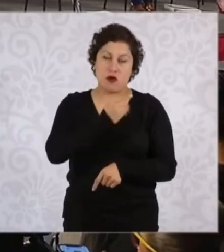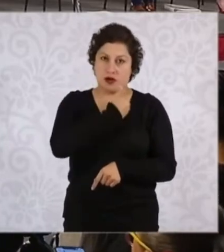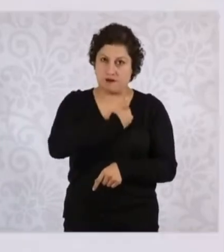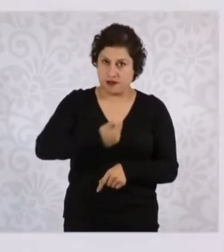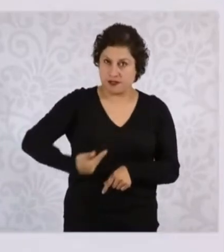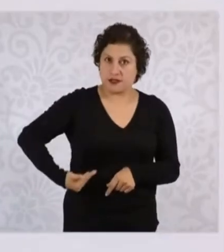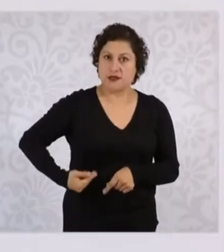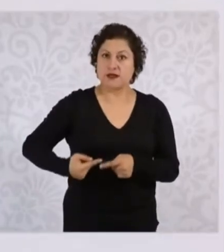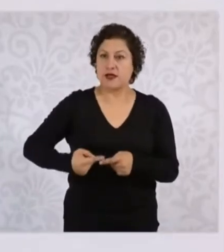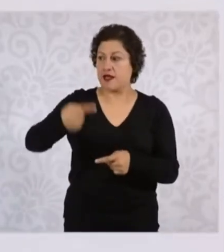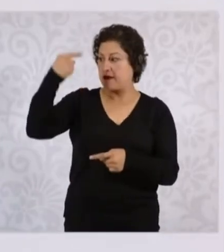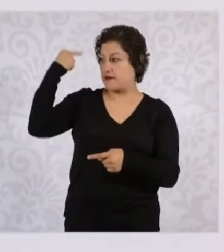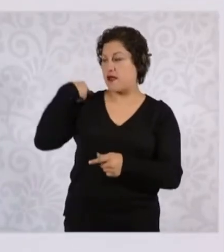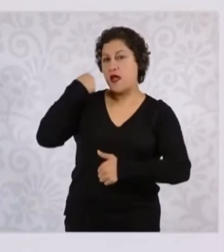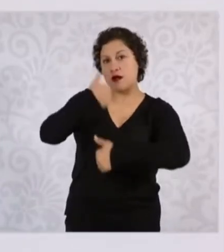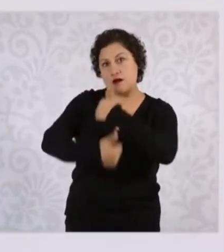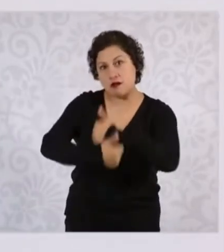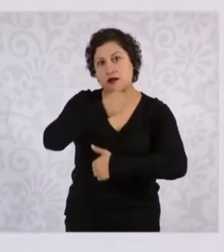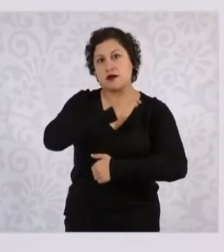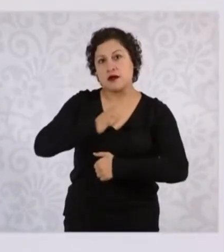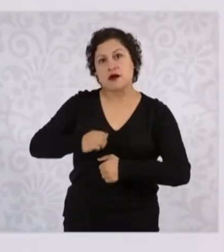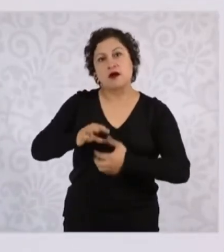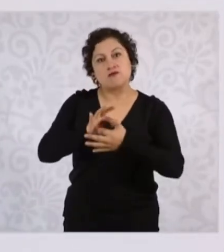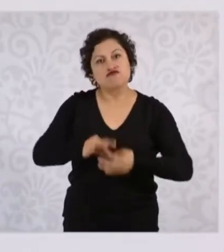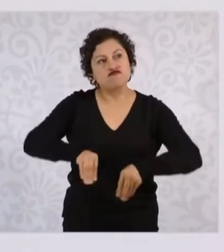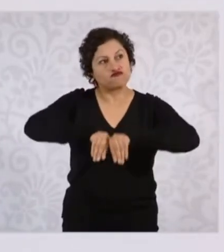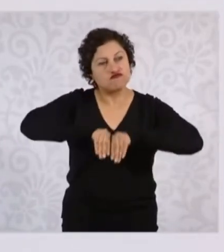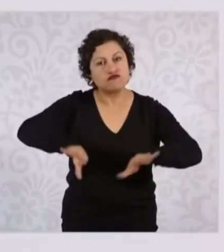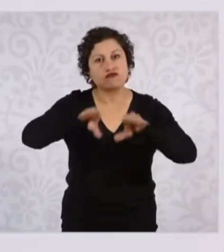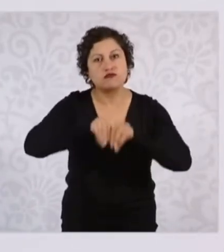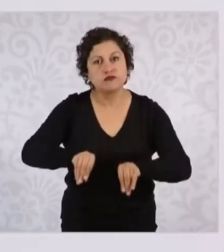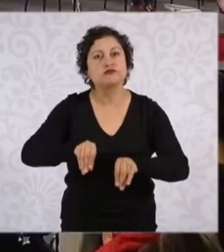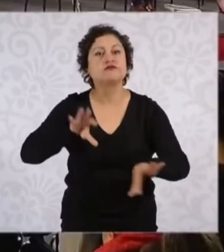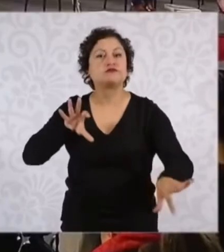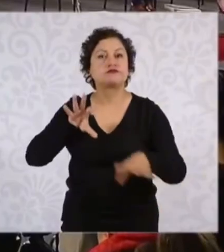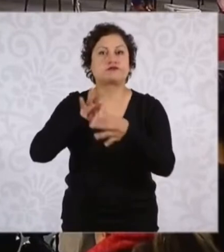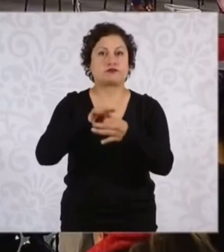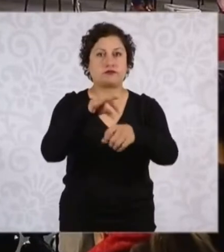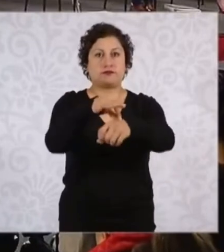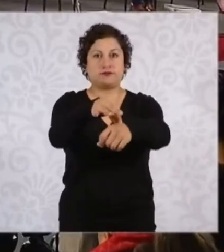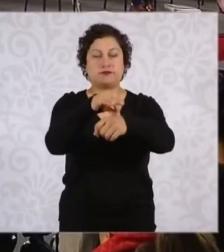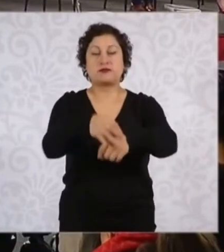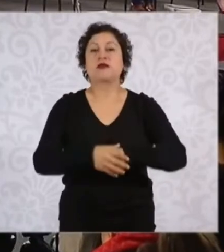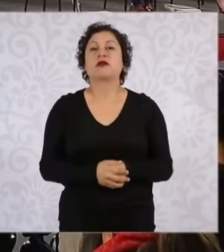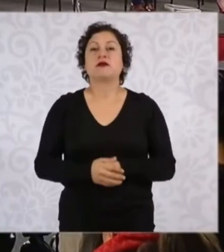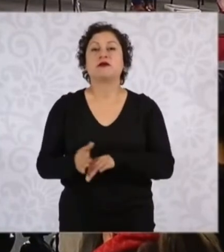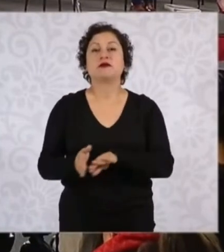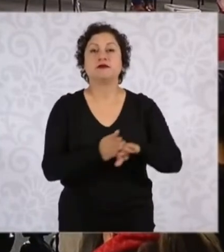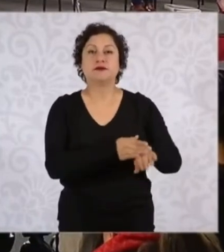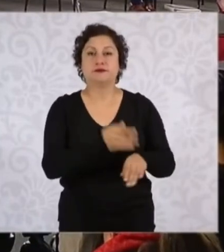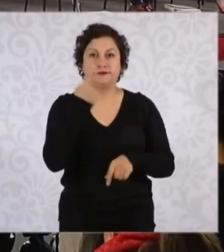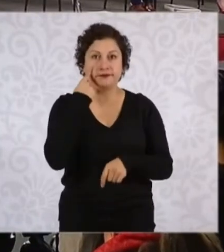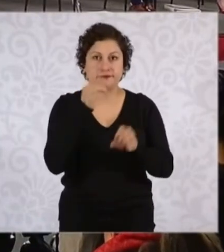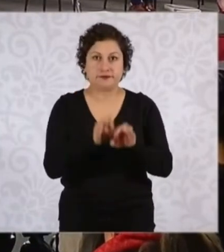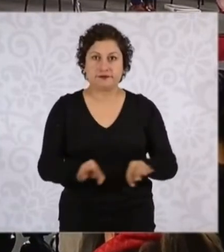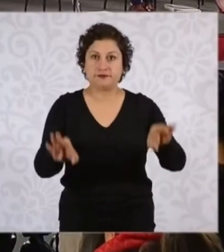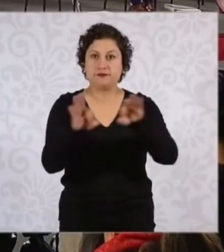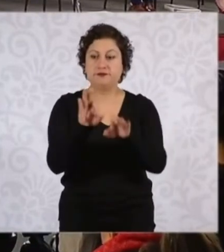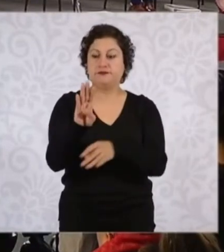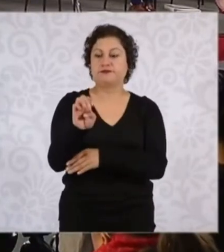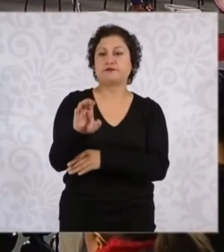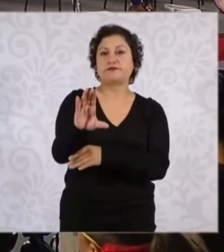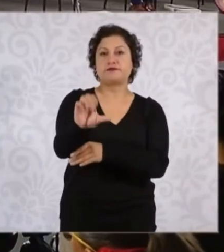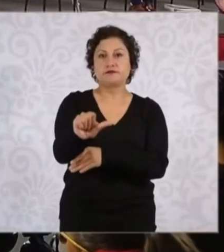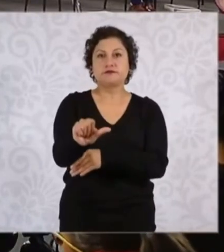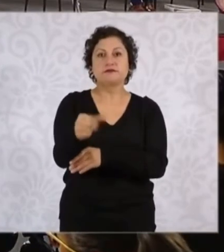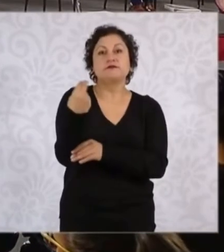durante todo este tiempo. Ahora, algo muy significativo. La beca lleva el nombre de una mujer,